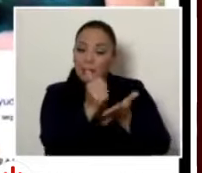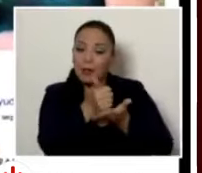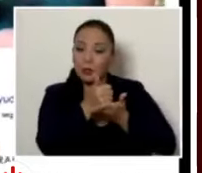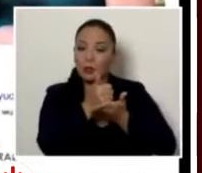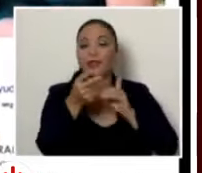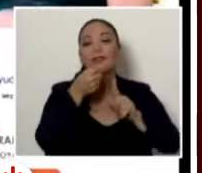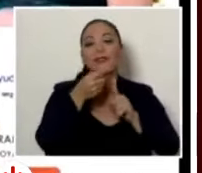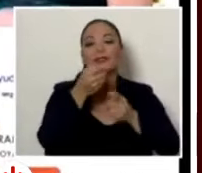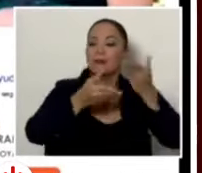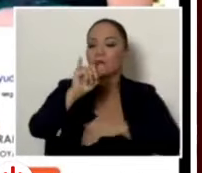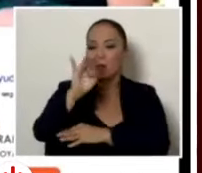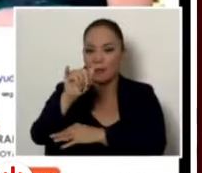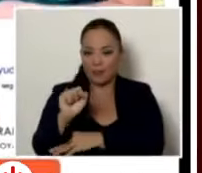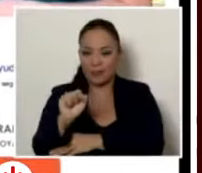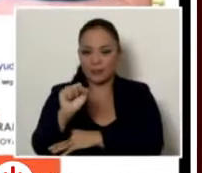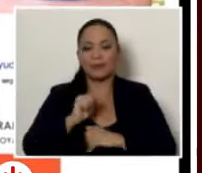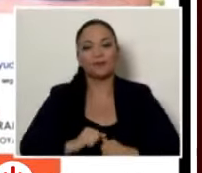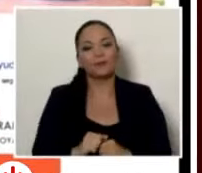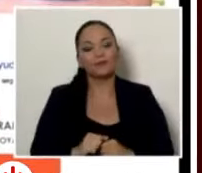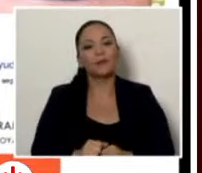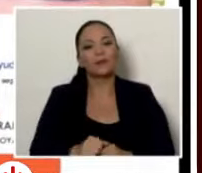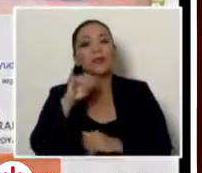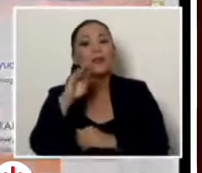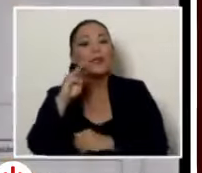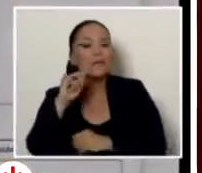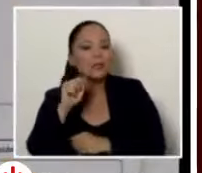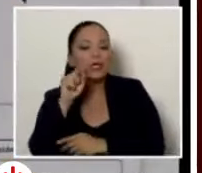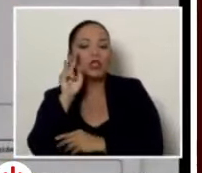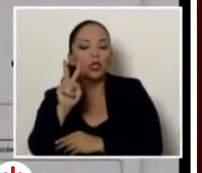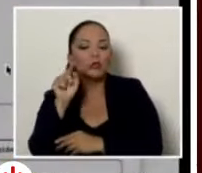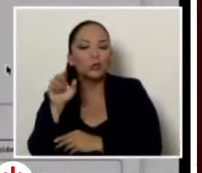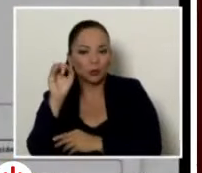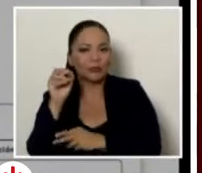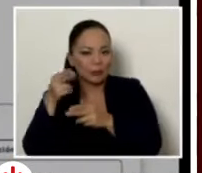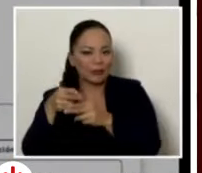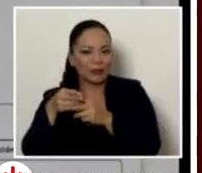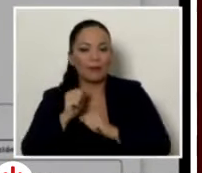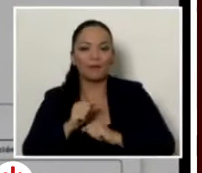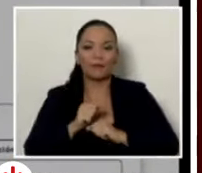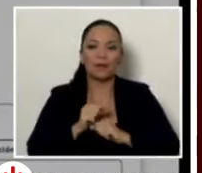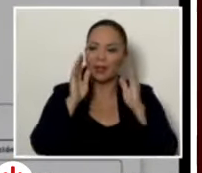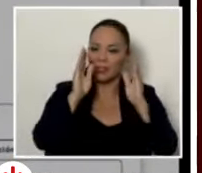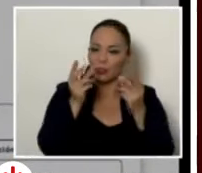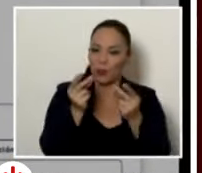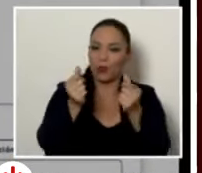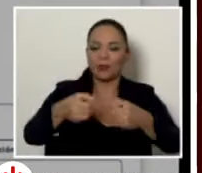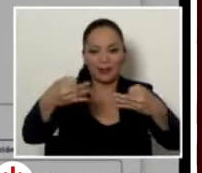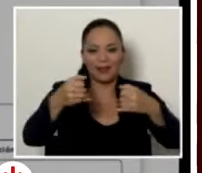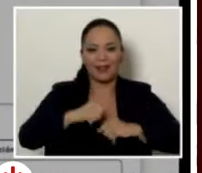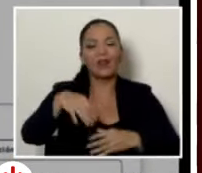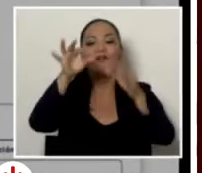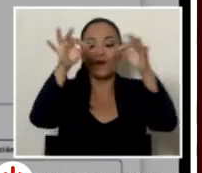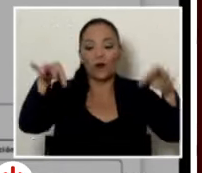Instituto Mixto de Ayuda Social. Se trata de IMAX 2.0, atención pronta y de calidad. El formulario